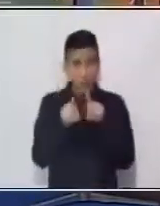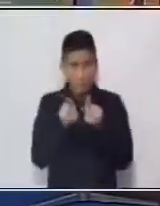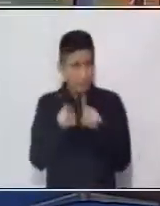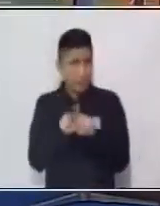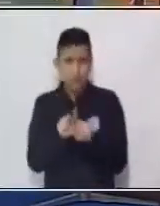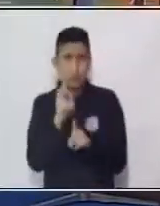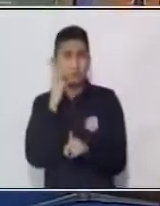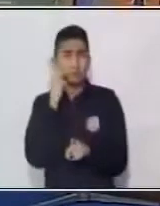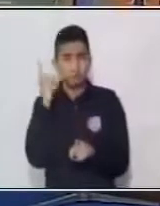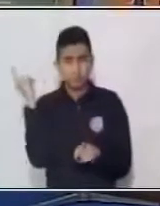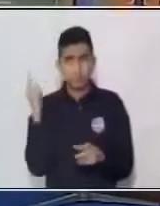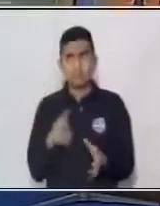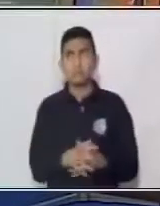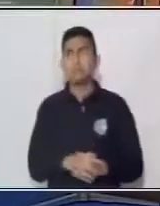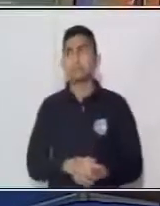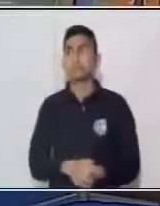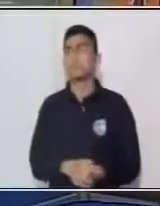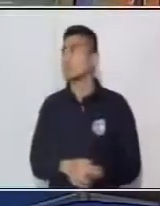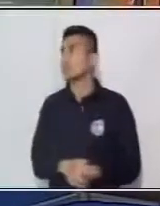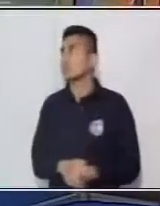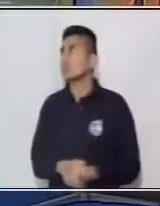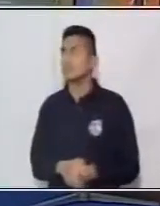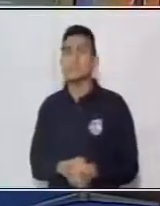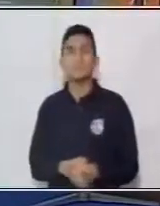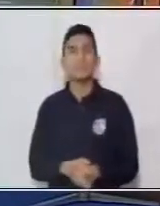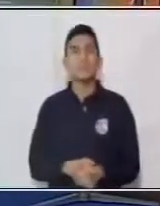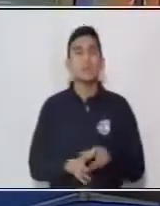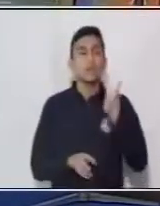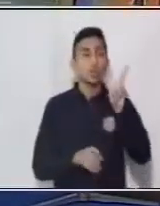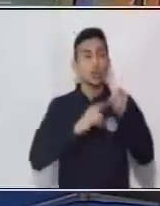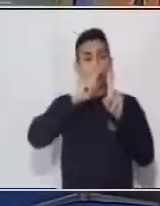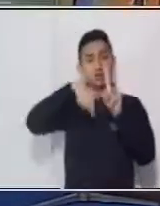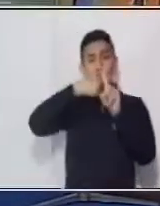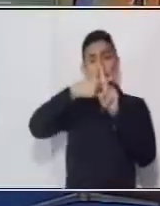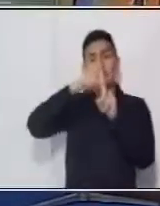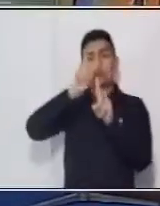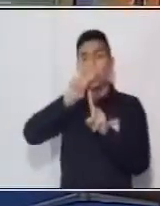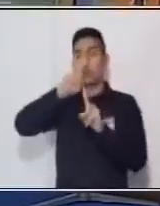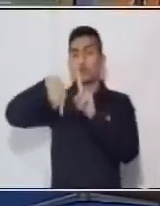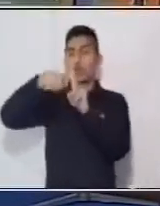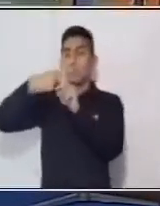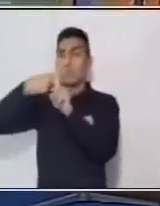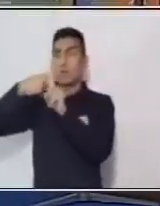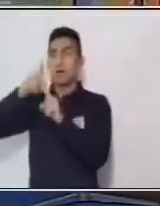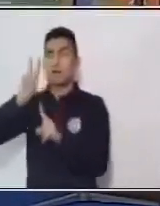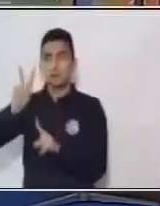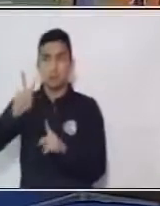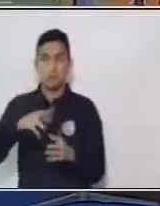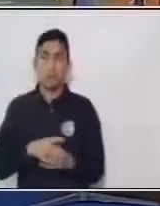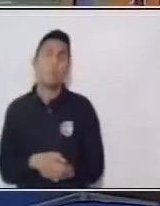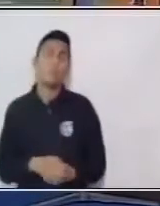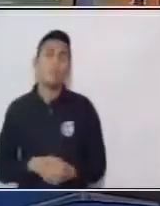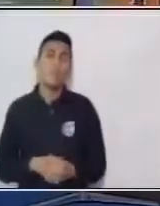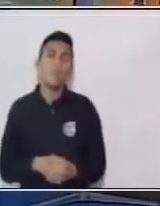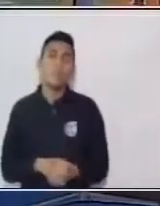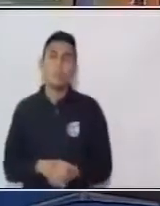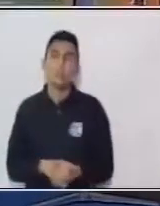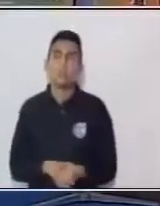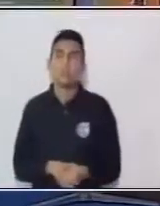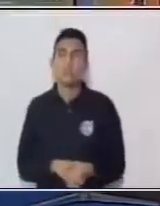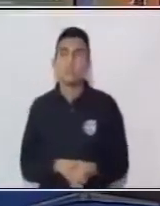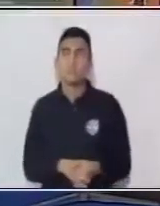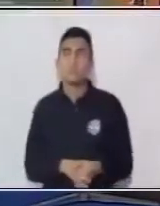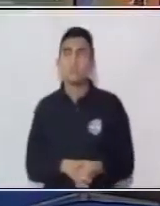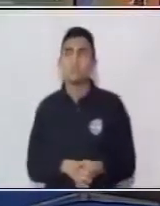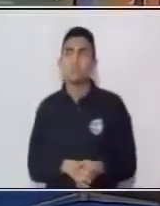mismo que hacer esto. Vean chicos, dos más dos más dos es igual